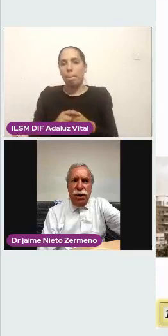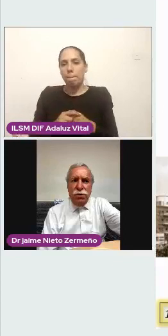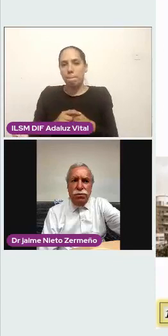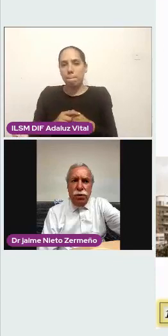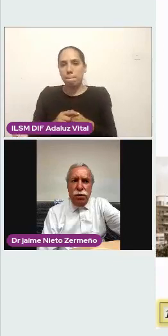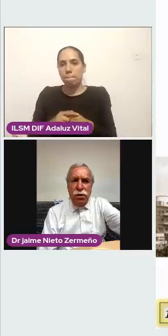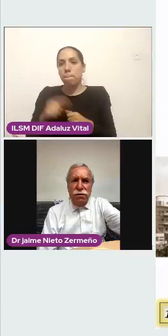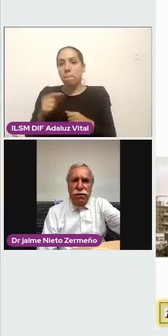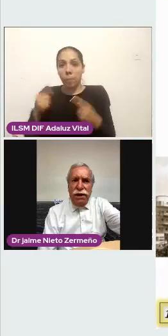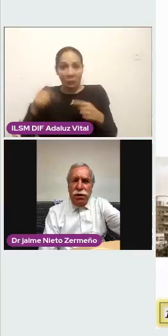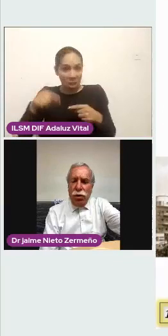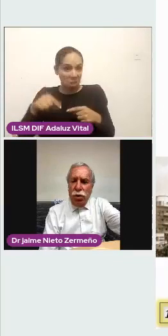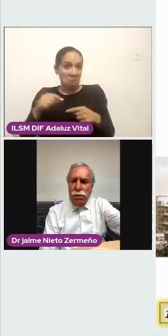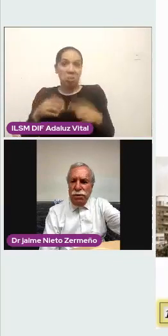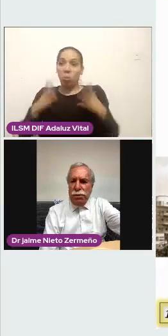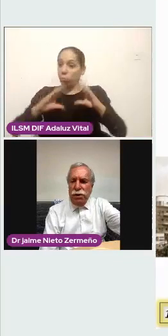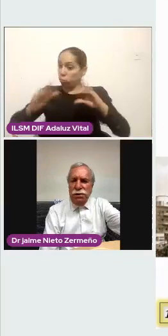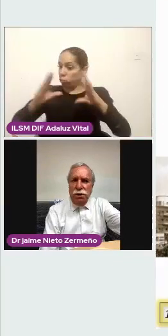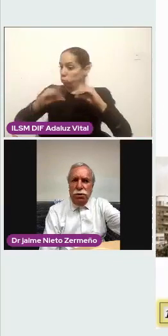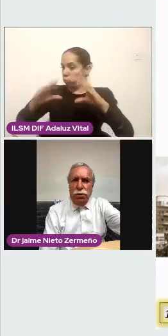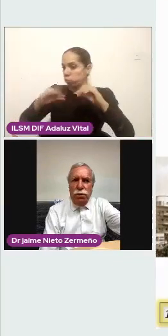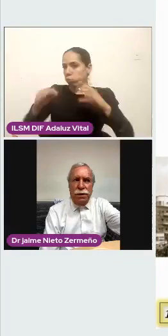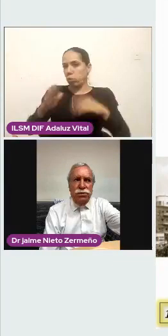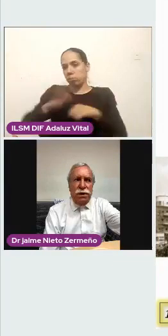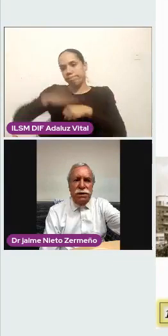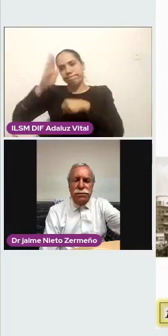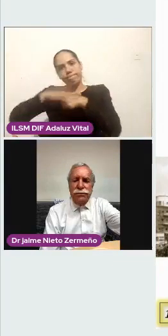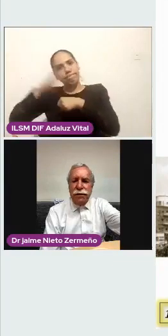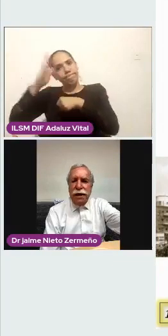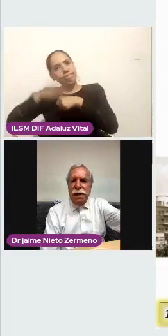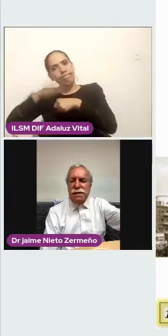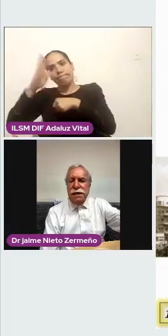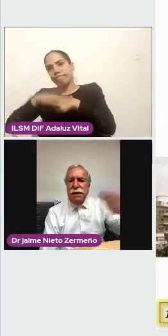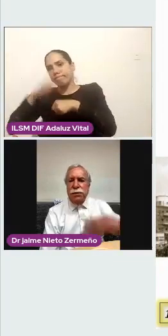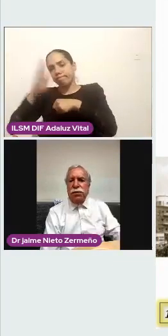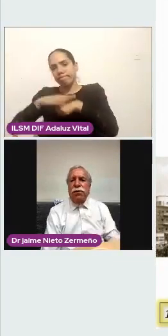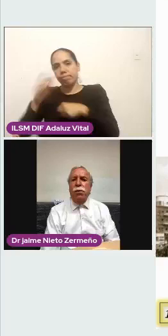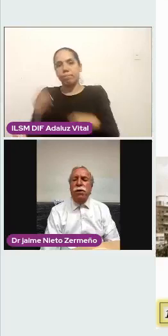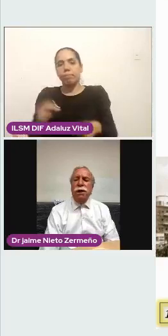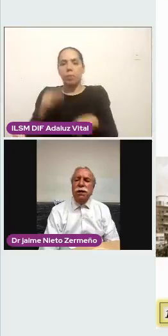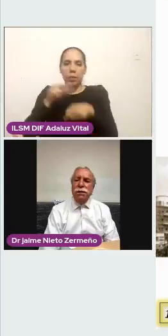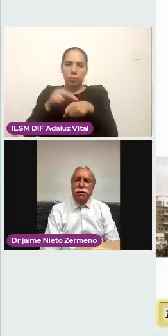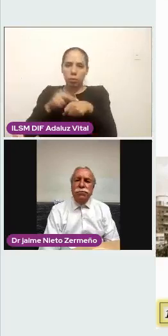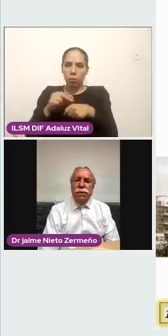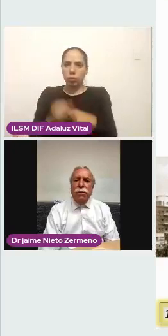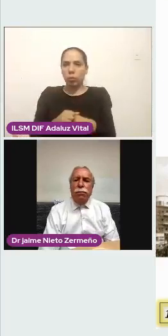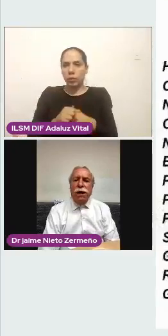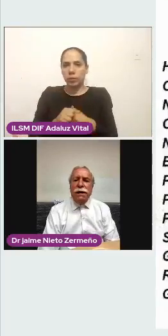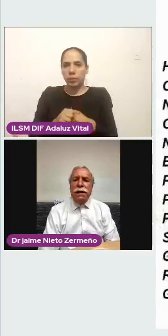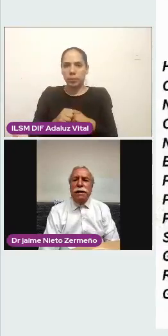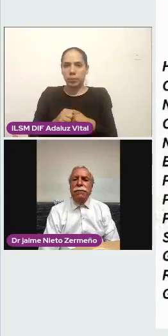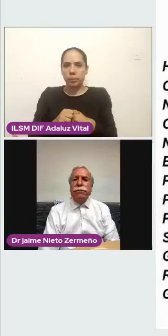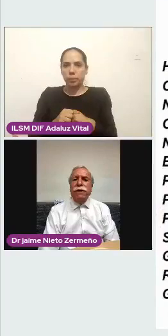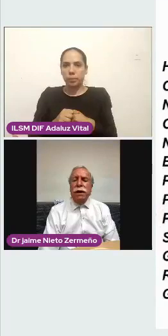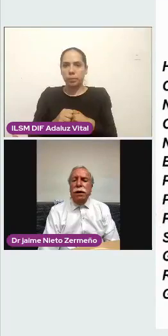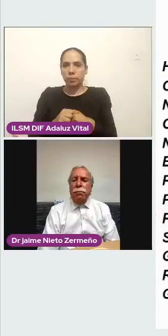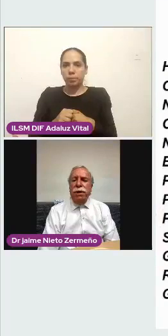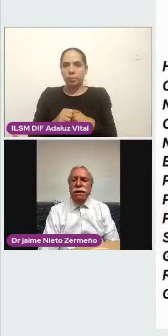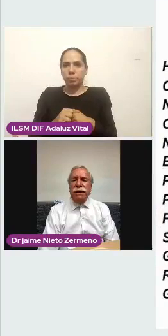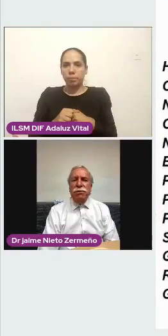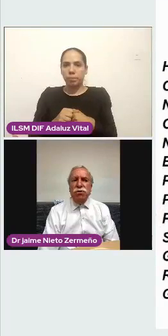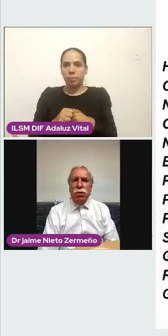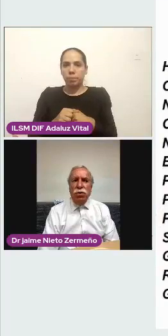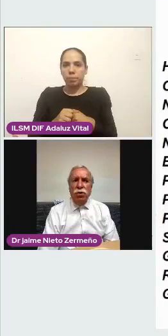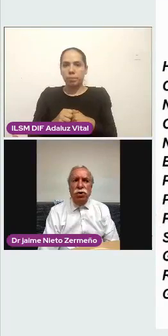y formados por Federico Gómez y por este grupo de personas. La siguiente, por favor. Parte